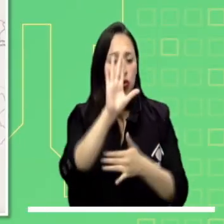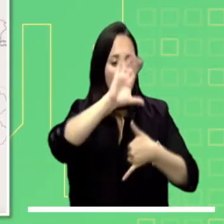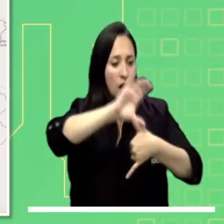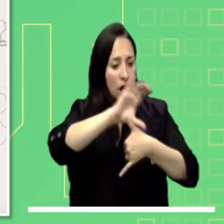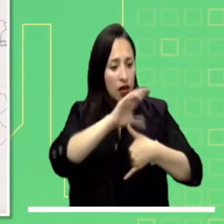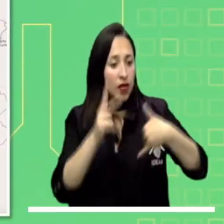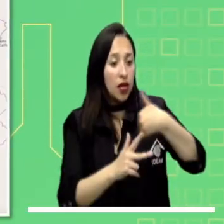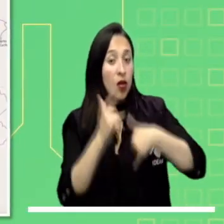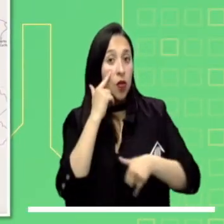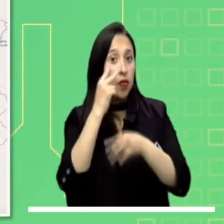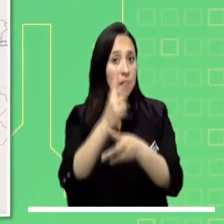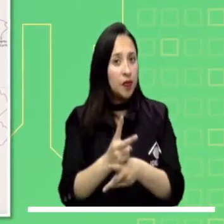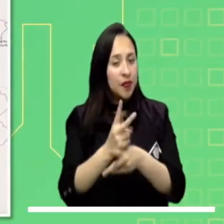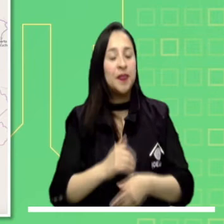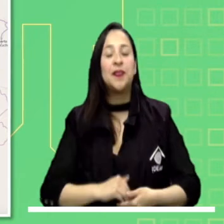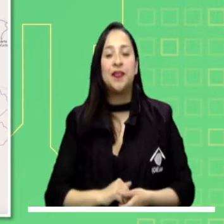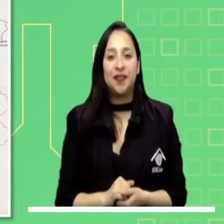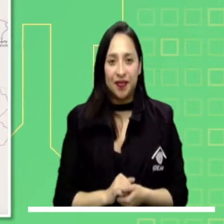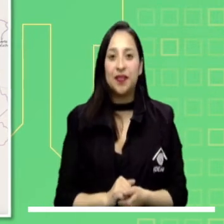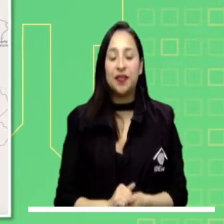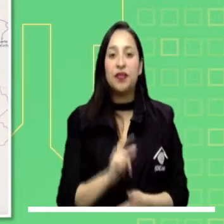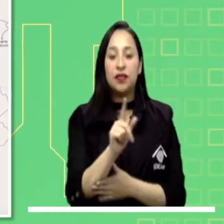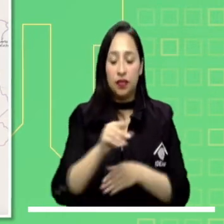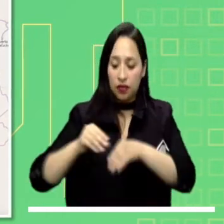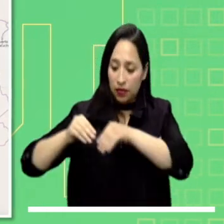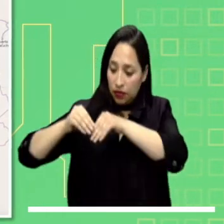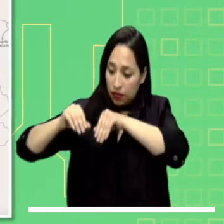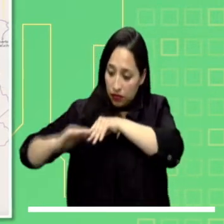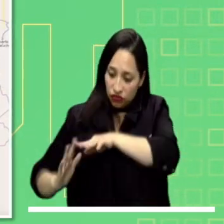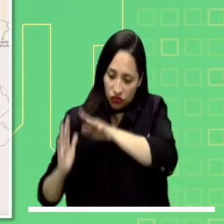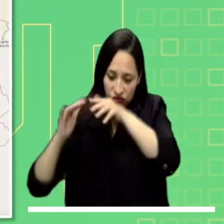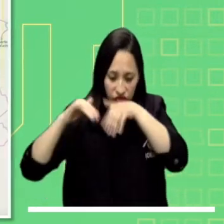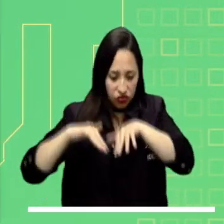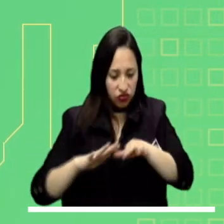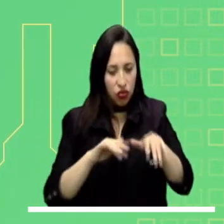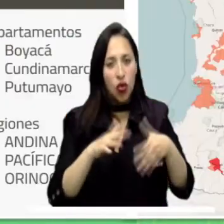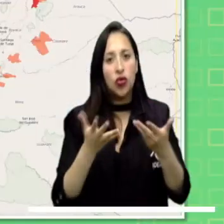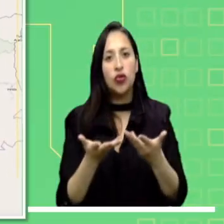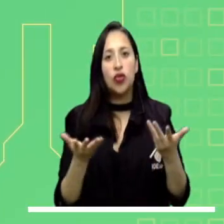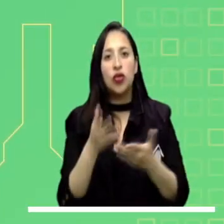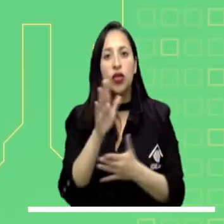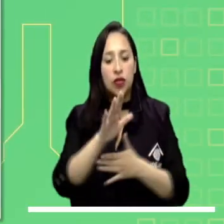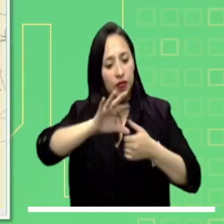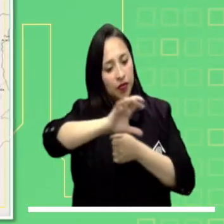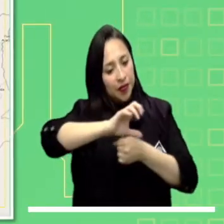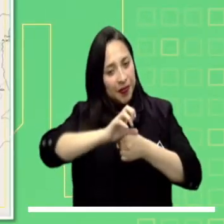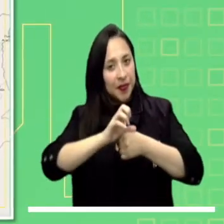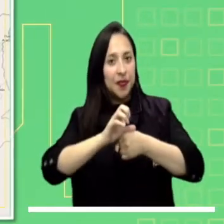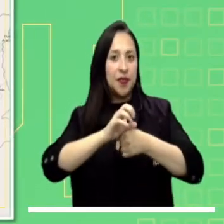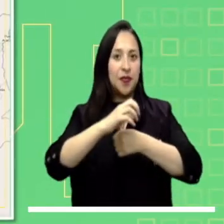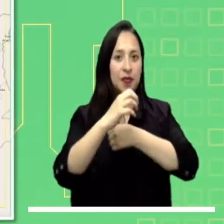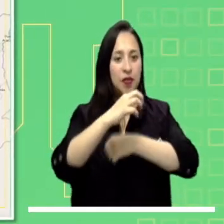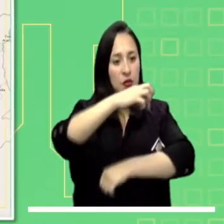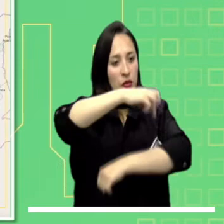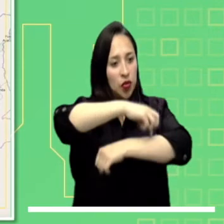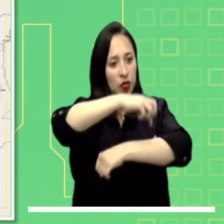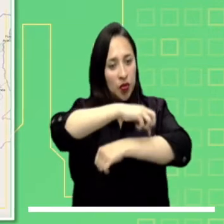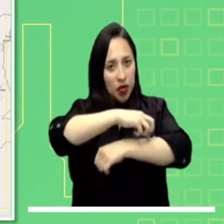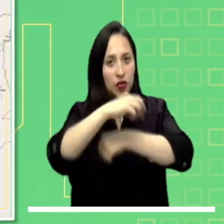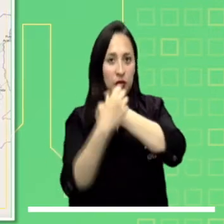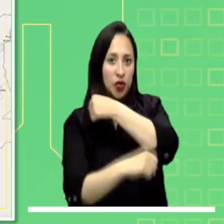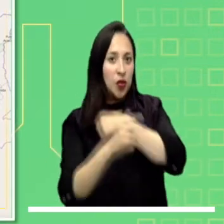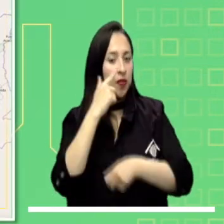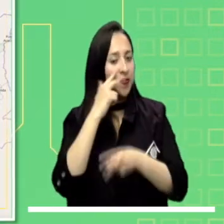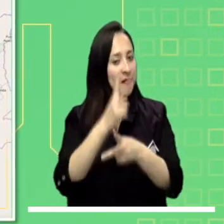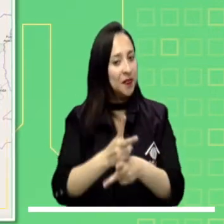la probabilidad de incendios forestales en distintos municipios del Caribe y de la región andina. Mucha atención ante posibles derrumbes y deslizamientos de tierra